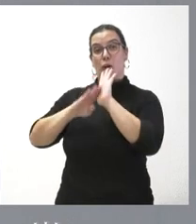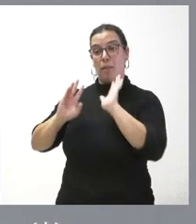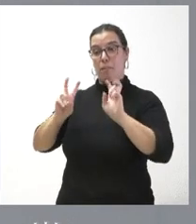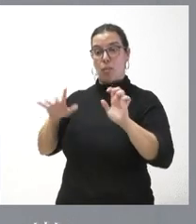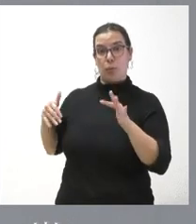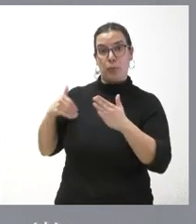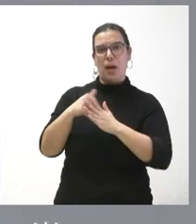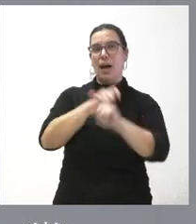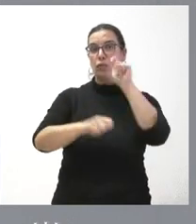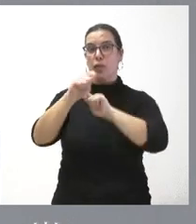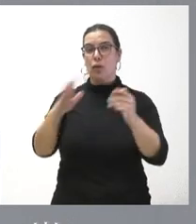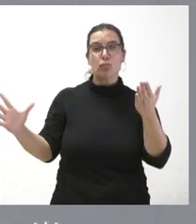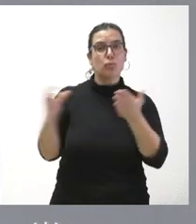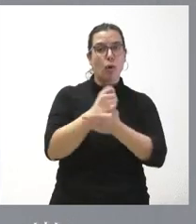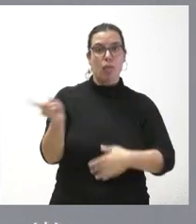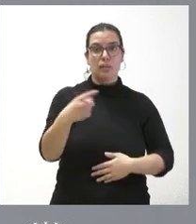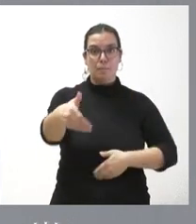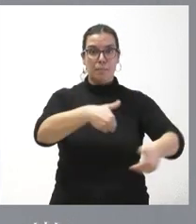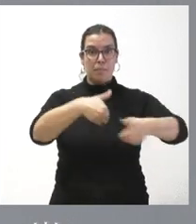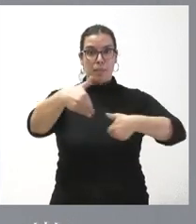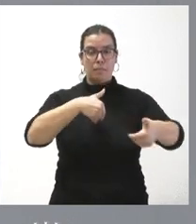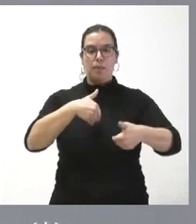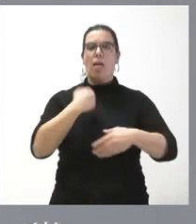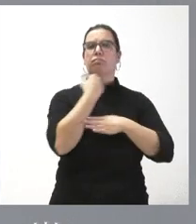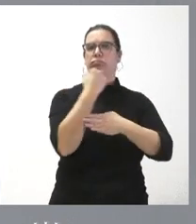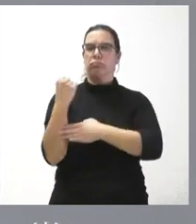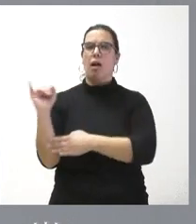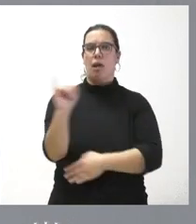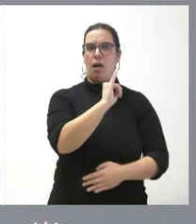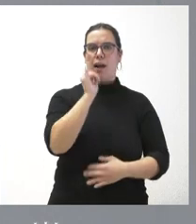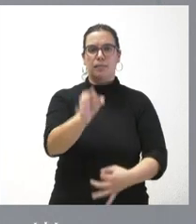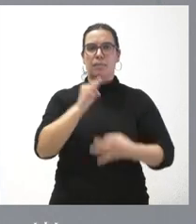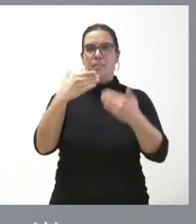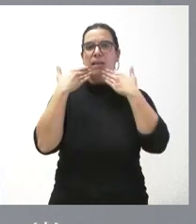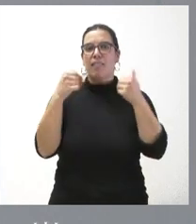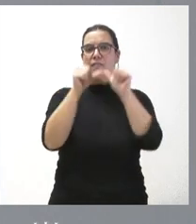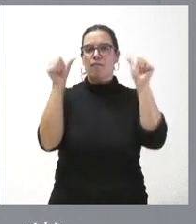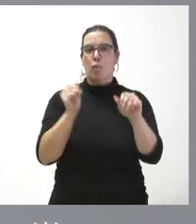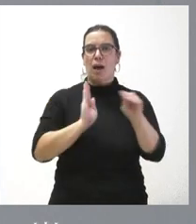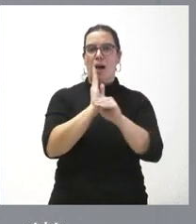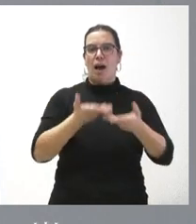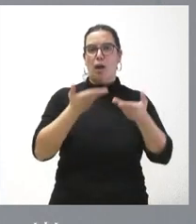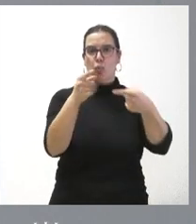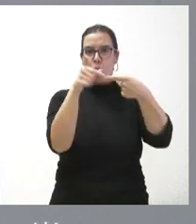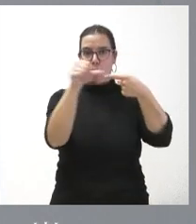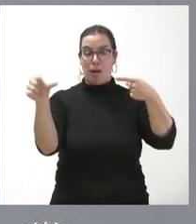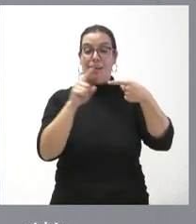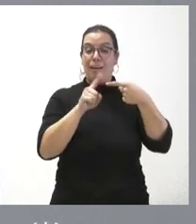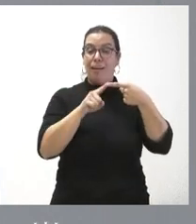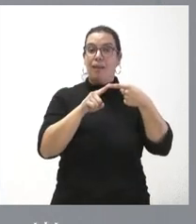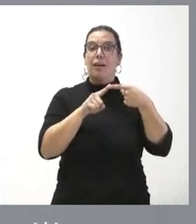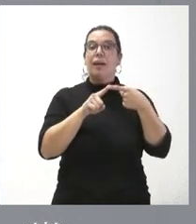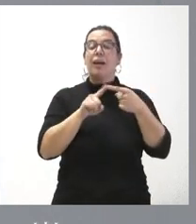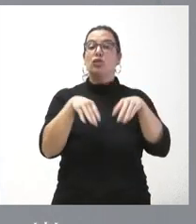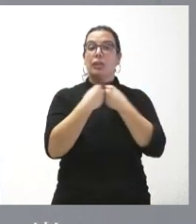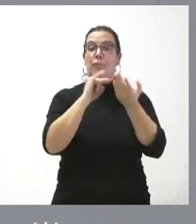todas las asociaciones que han pedido apoyo lo han recibido a través de esta línea de ayudas y, en este caso concreto, serán subvencionados un total de diez